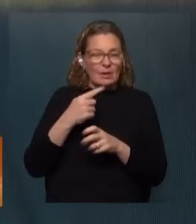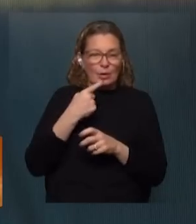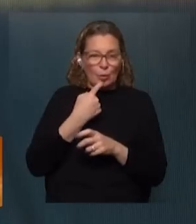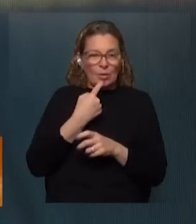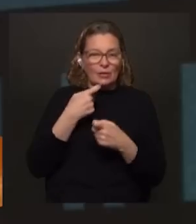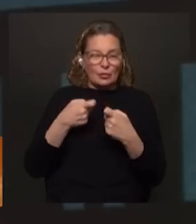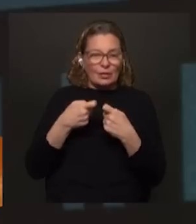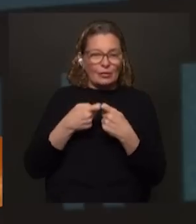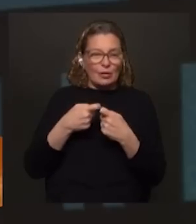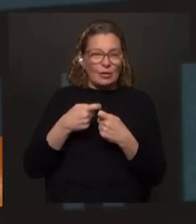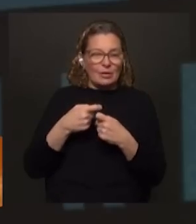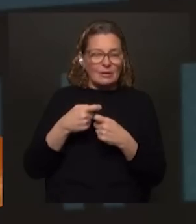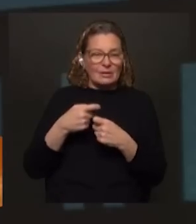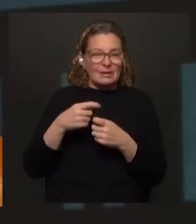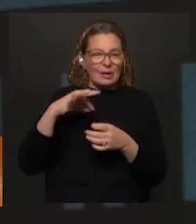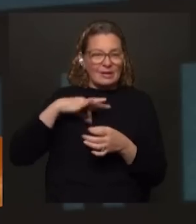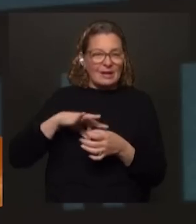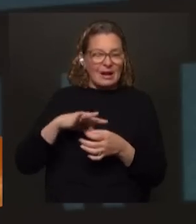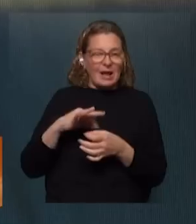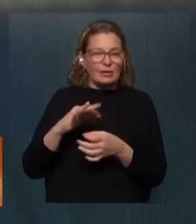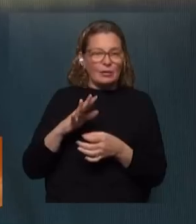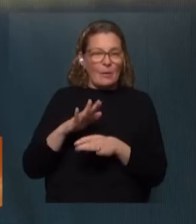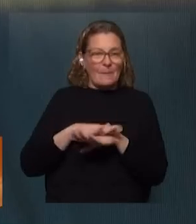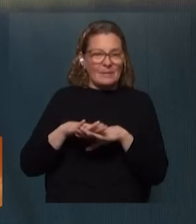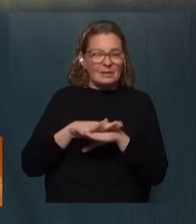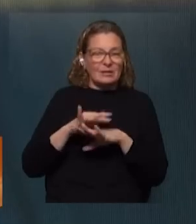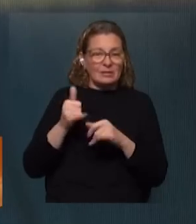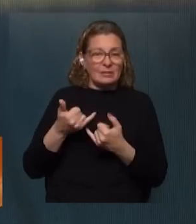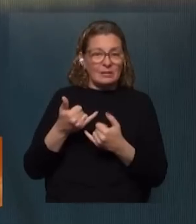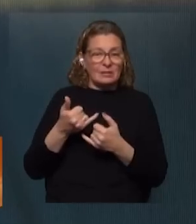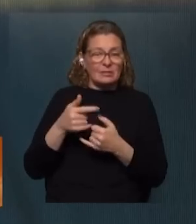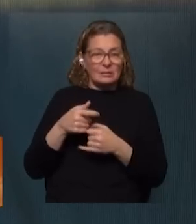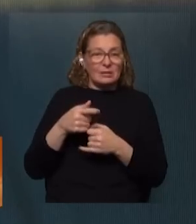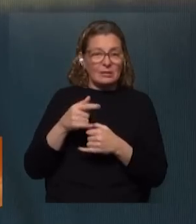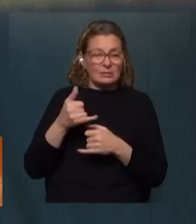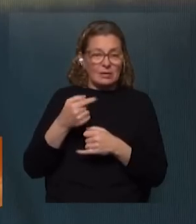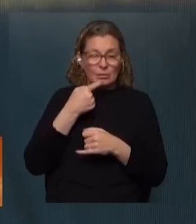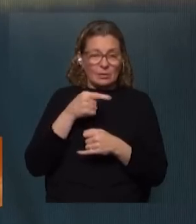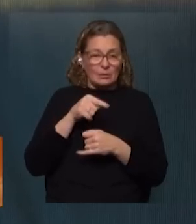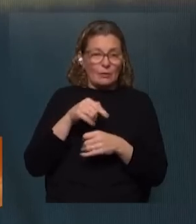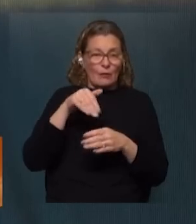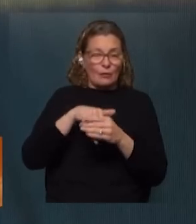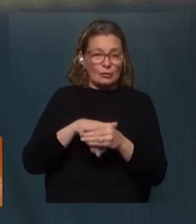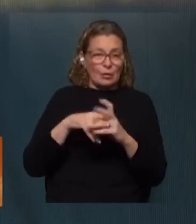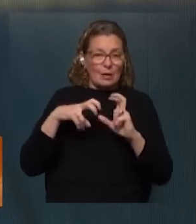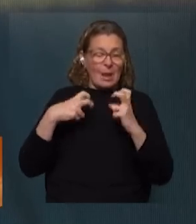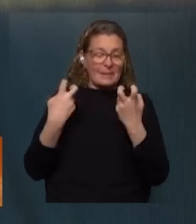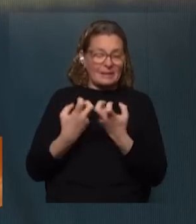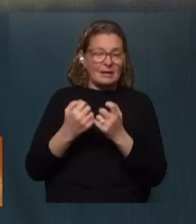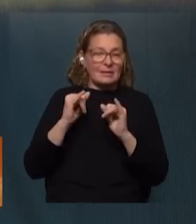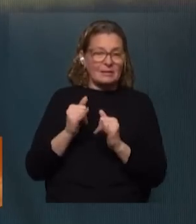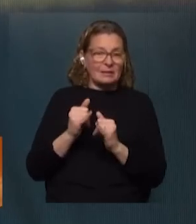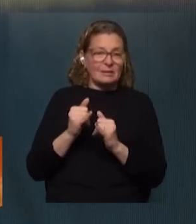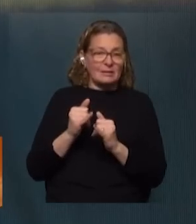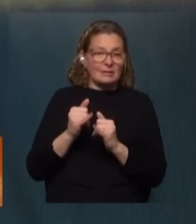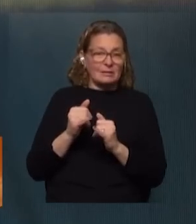sería con el salario mínimo nacional o todavía no está definido si está definido es con el salario mínimo así tal cual se votó en la mesa representativa y